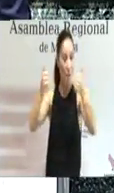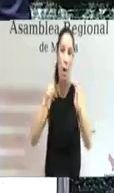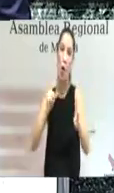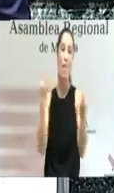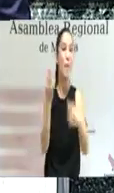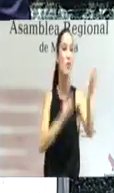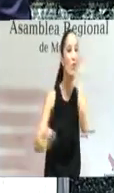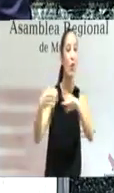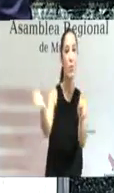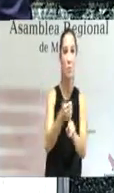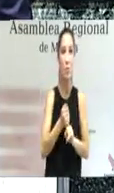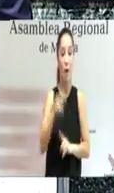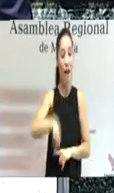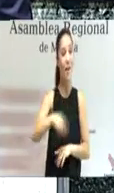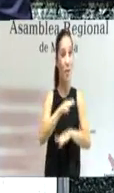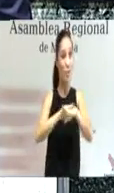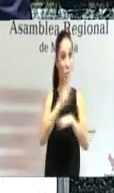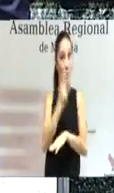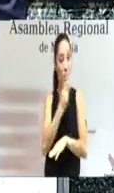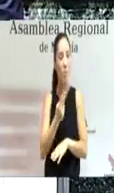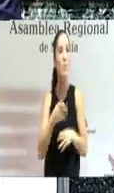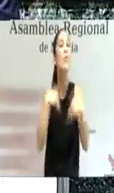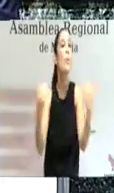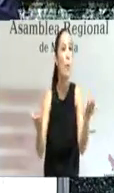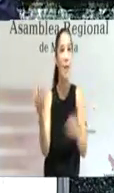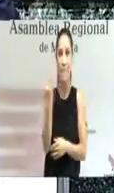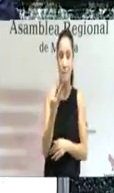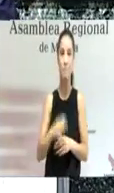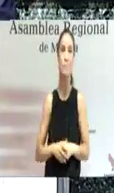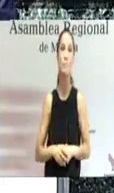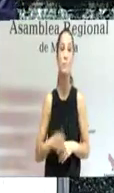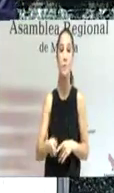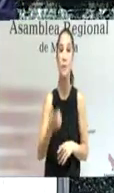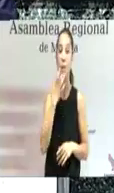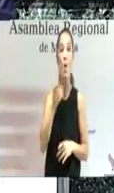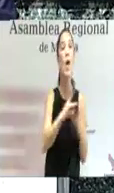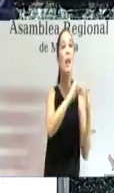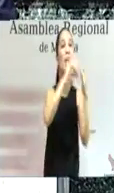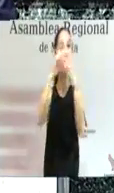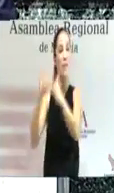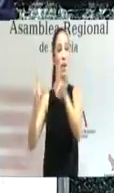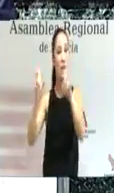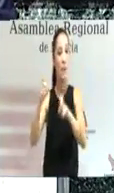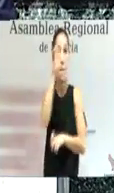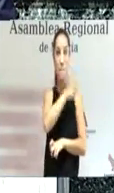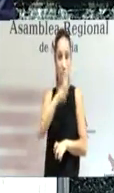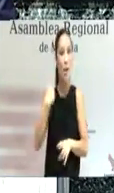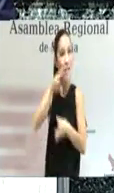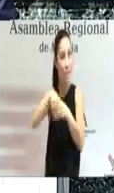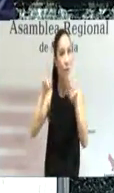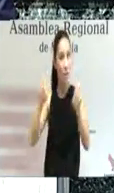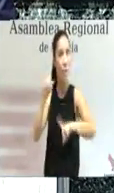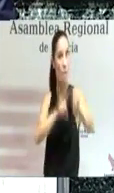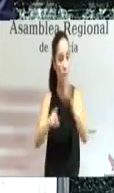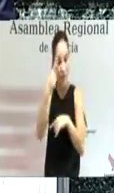claro y evidente que el compromiso del Gobierno de la región de Murcia, además liderado con agentes implicados para dar soluciones